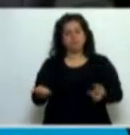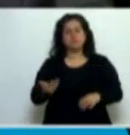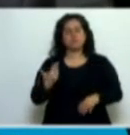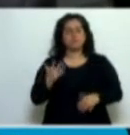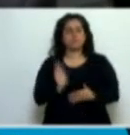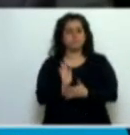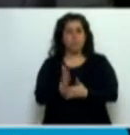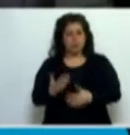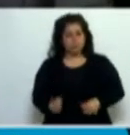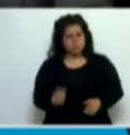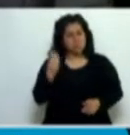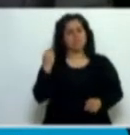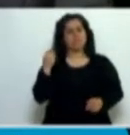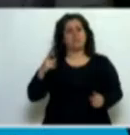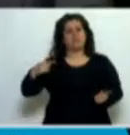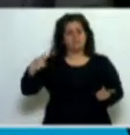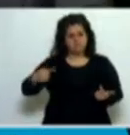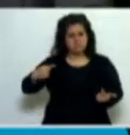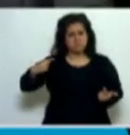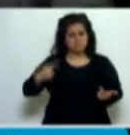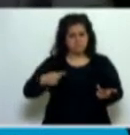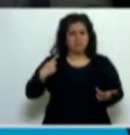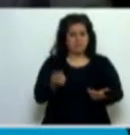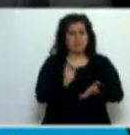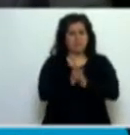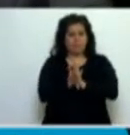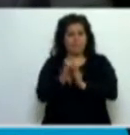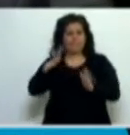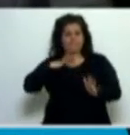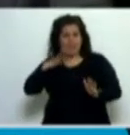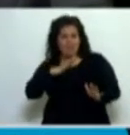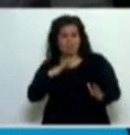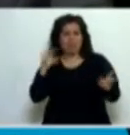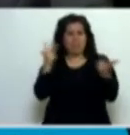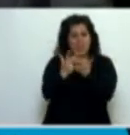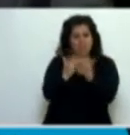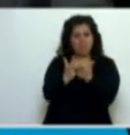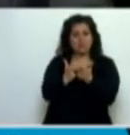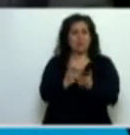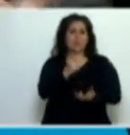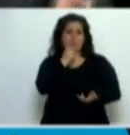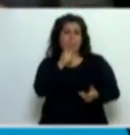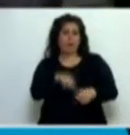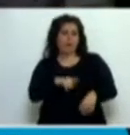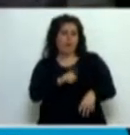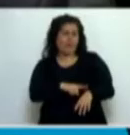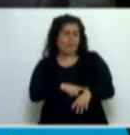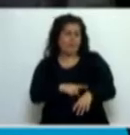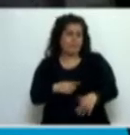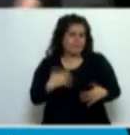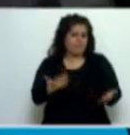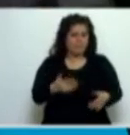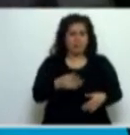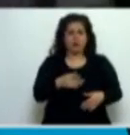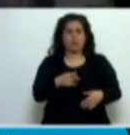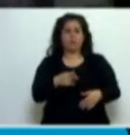reiteradas las comunicaciones donde se realizan horas disparatadas que